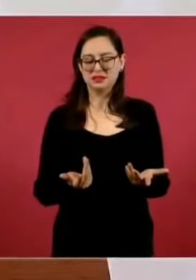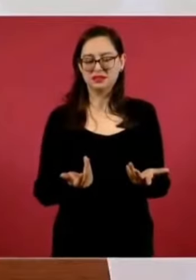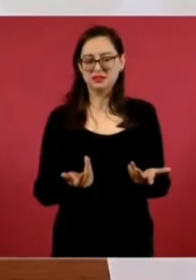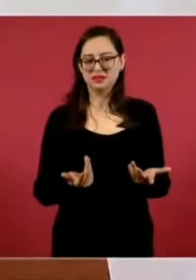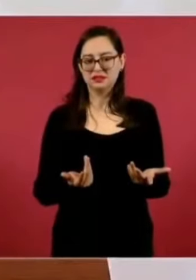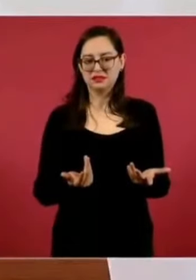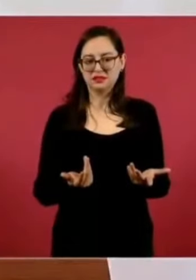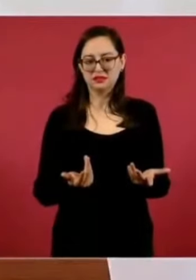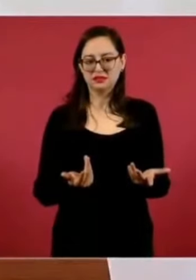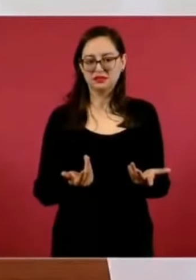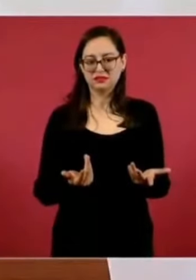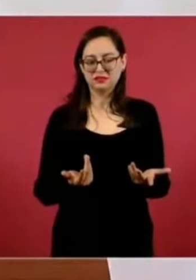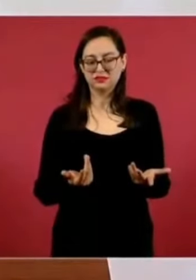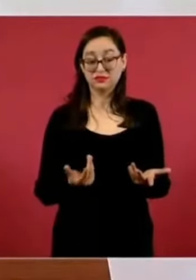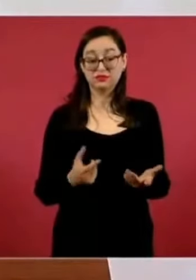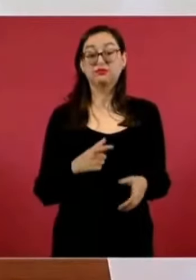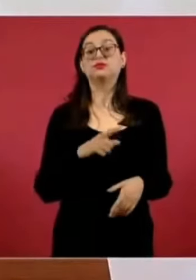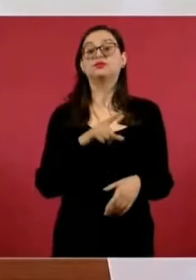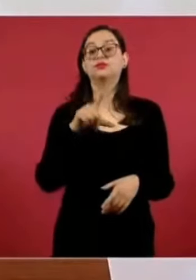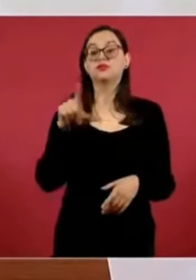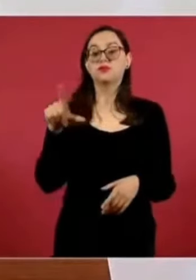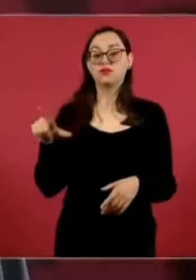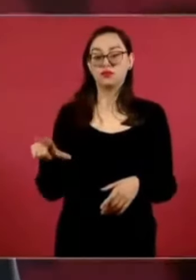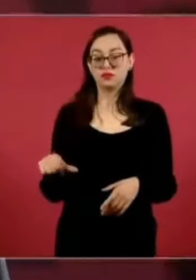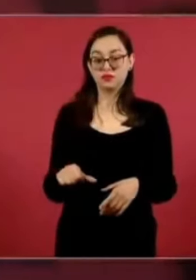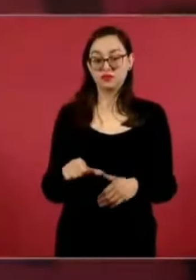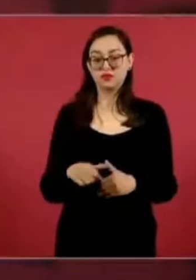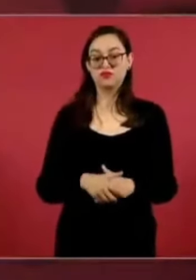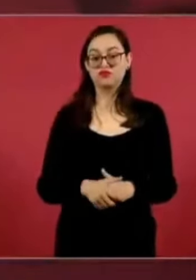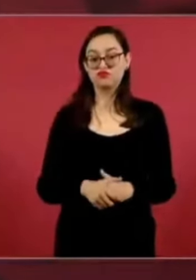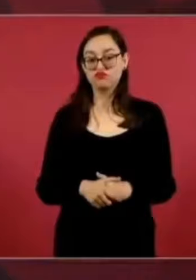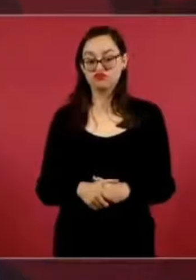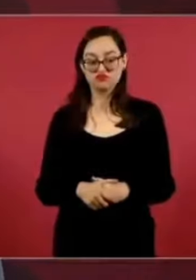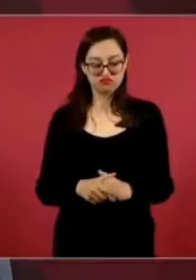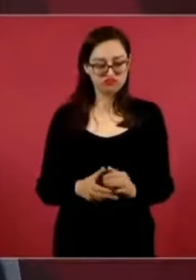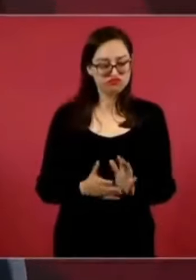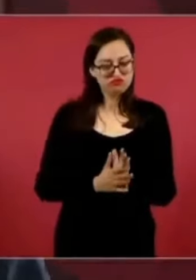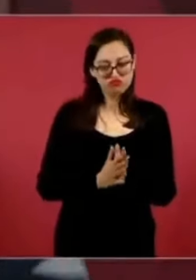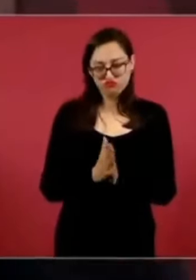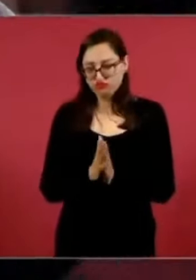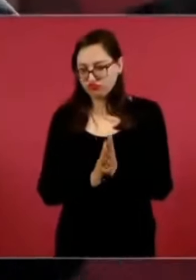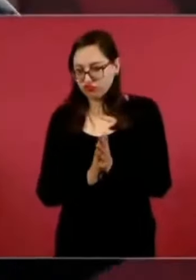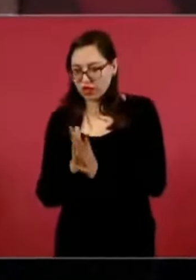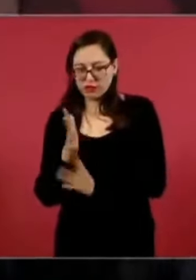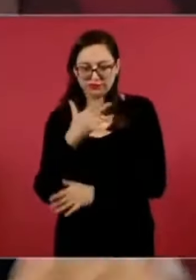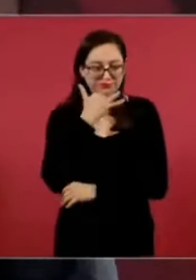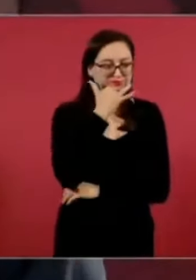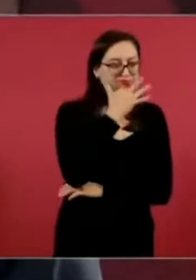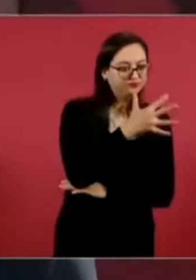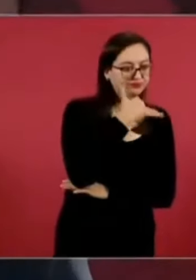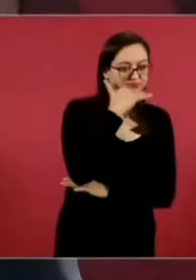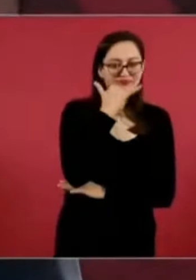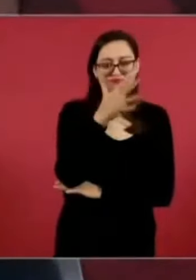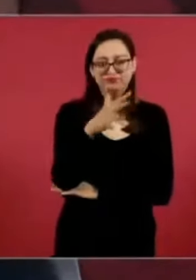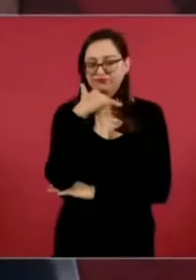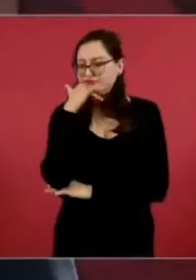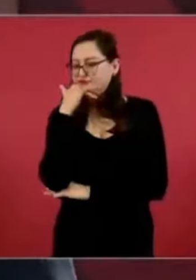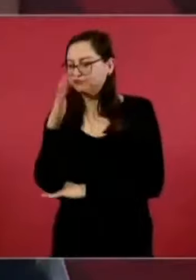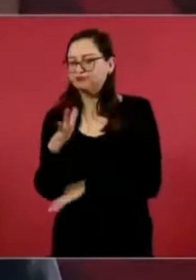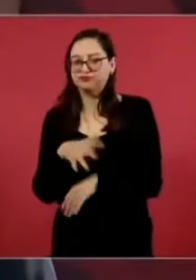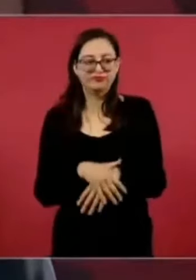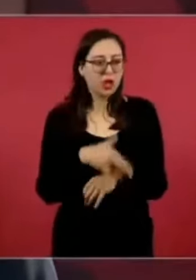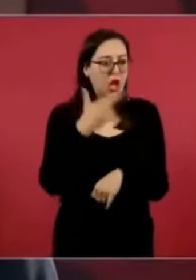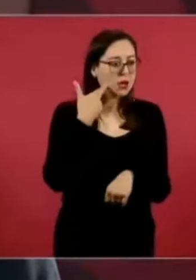Y luego aliarse a los corruptos, a los saqueadores